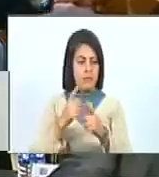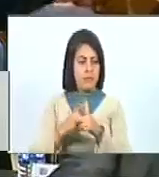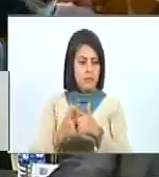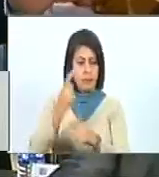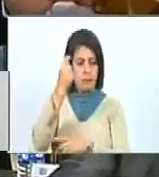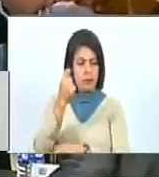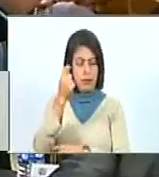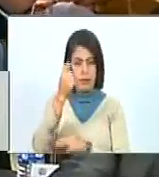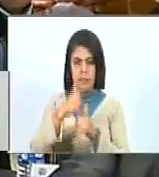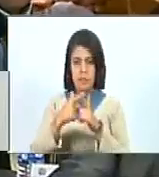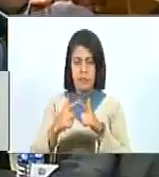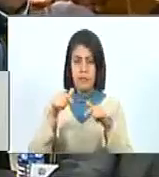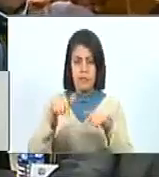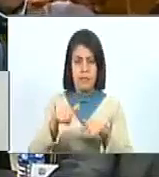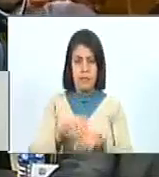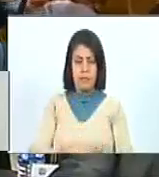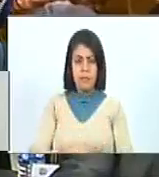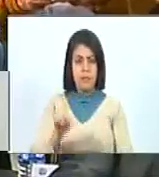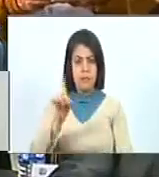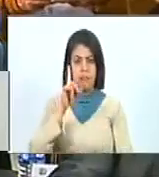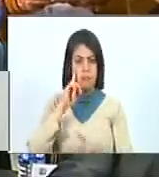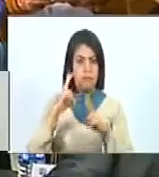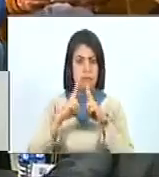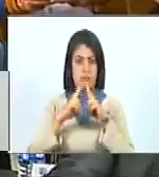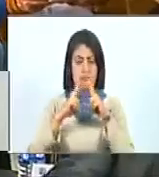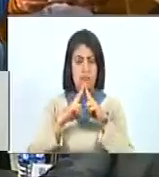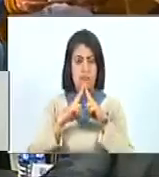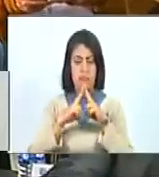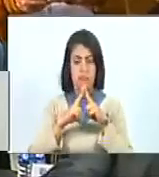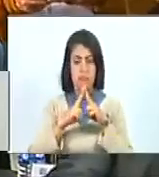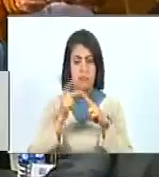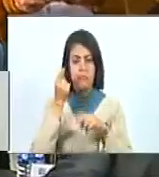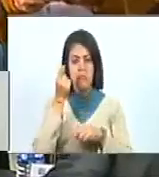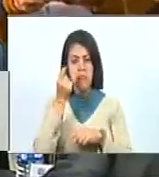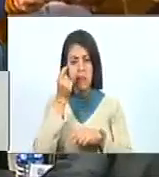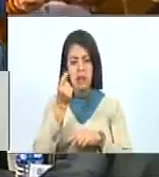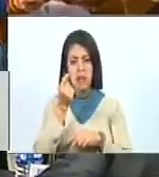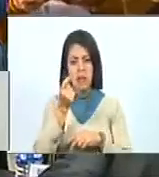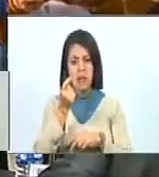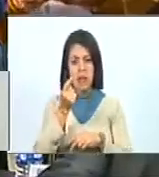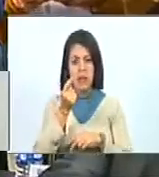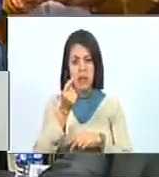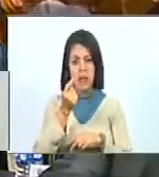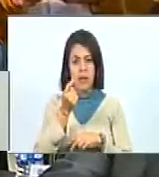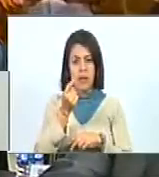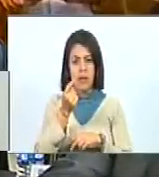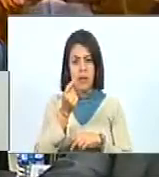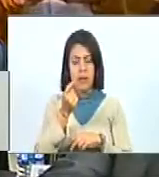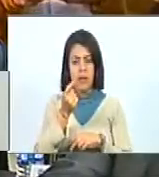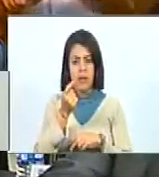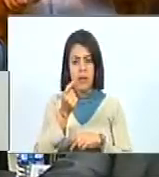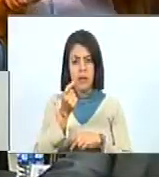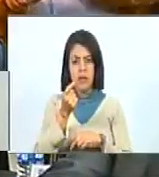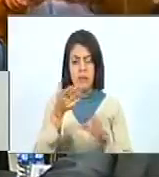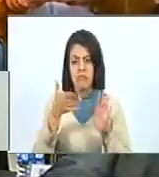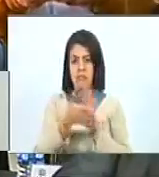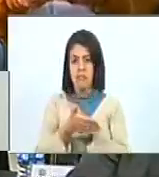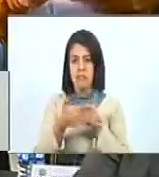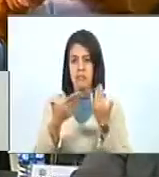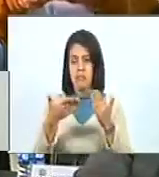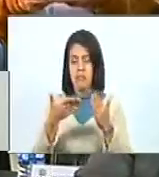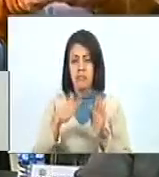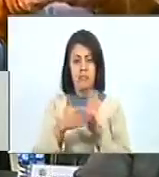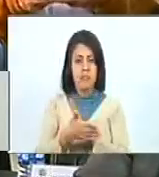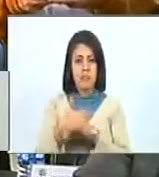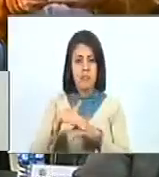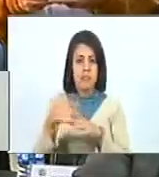parlamentarios que están aquí no conozcan ni siquiera lo que significó